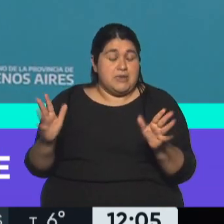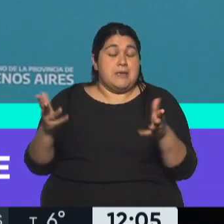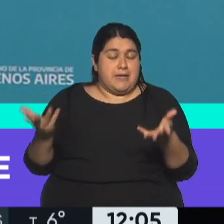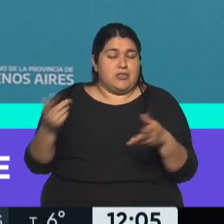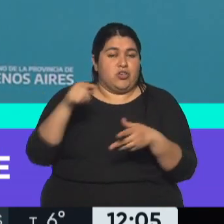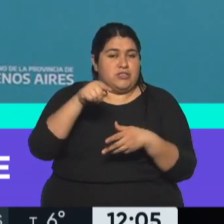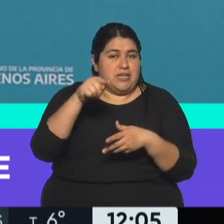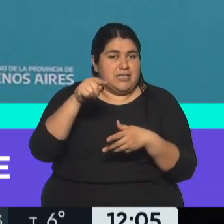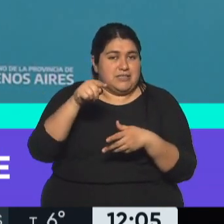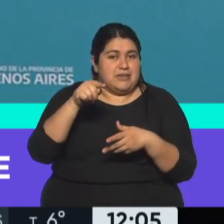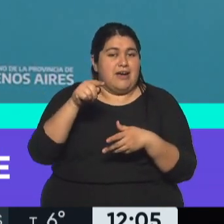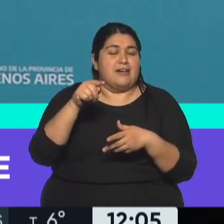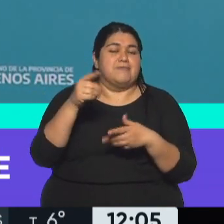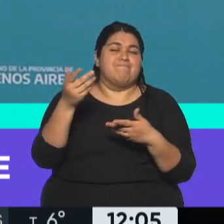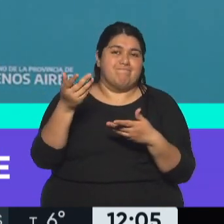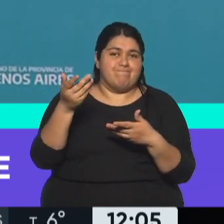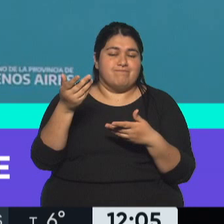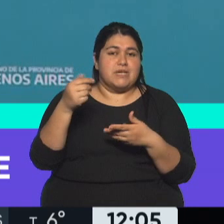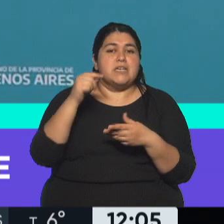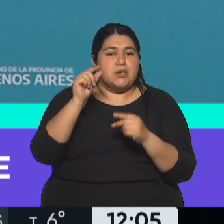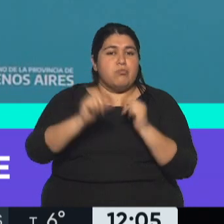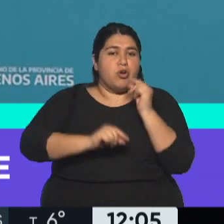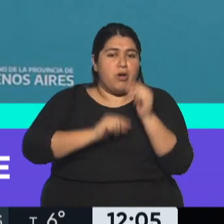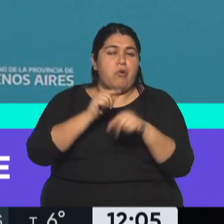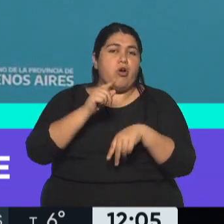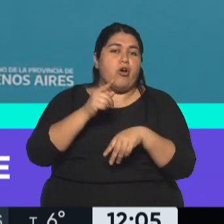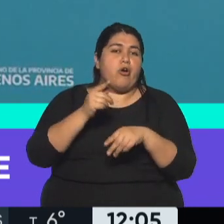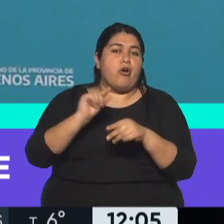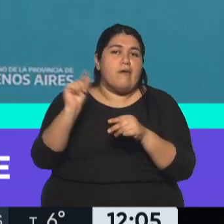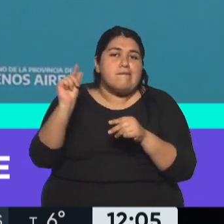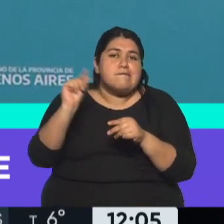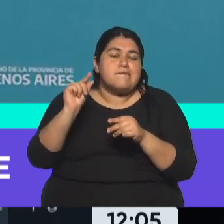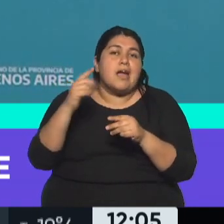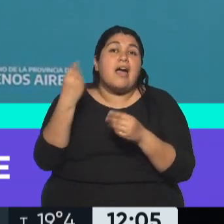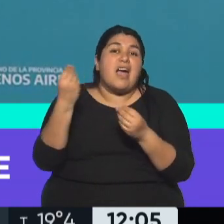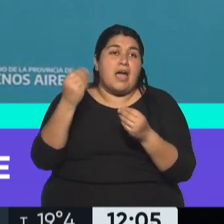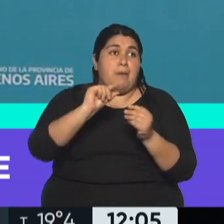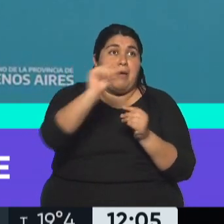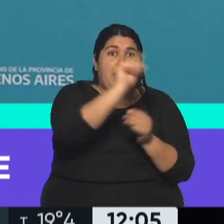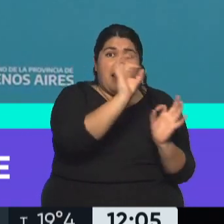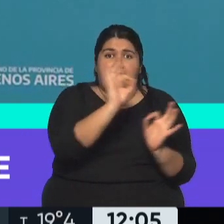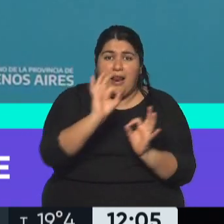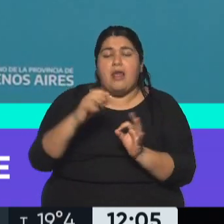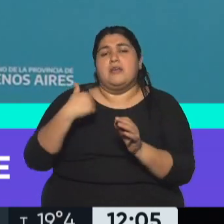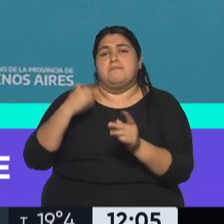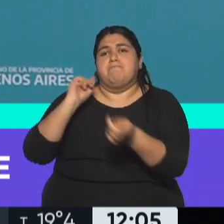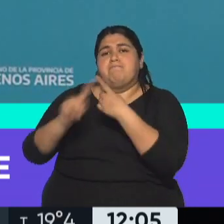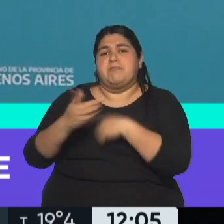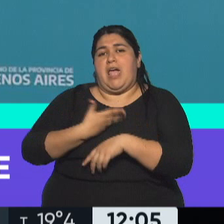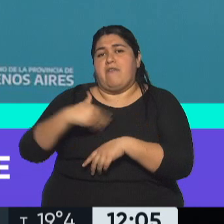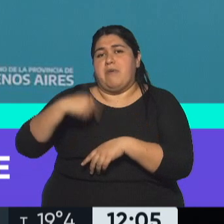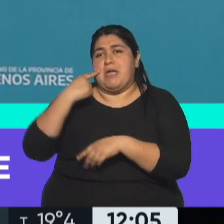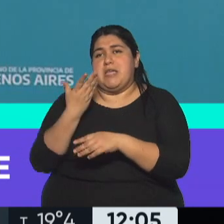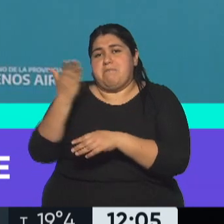Entonces, de una manera intempestiva, se fue corriendo a pedirle al Fondo Monetario, en aquel